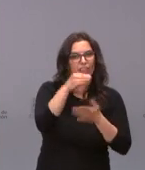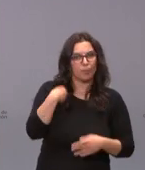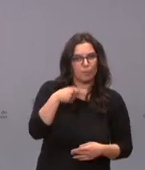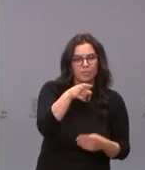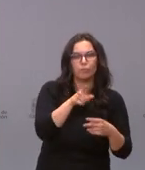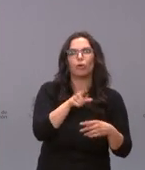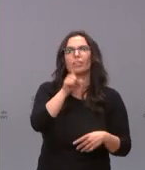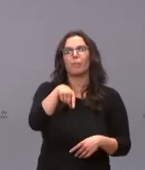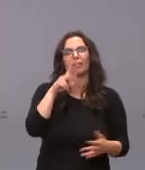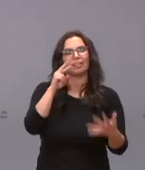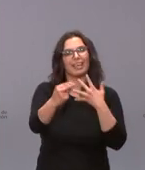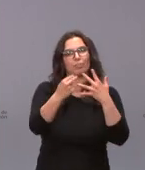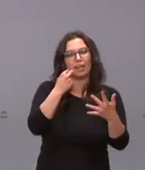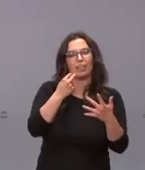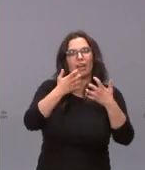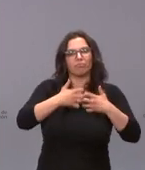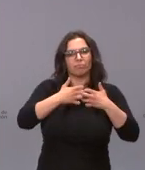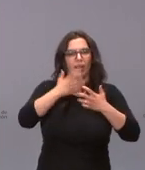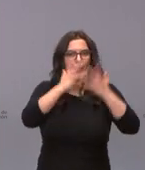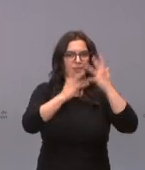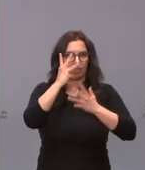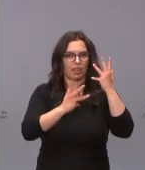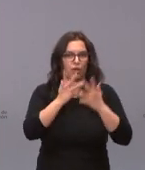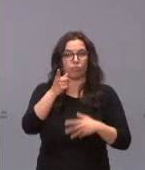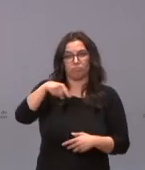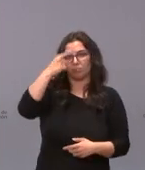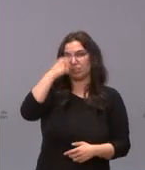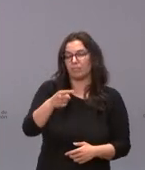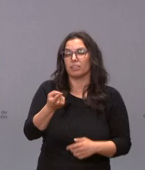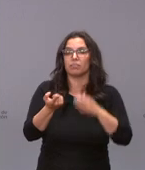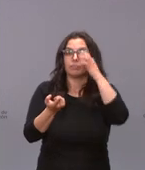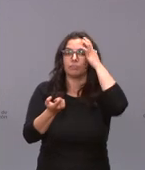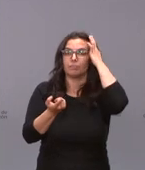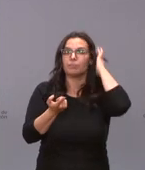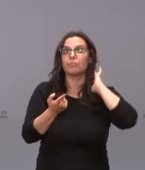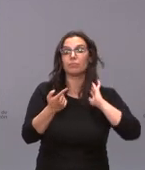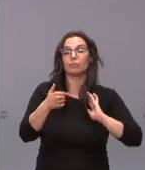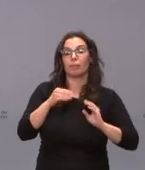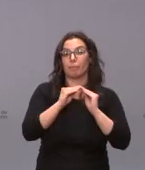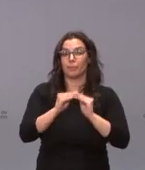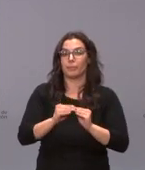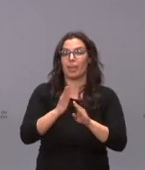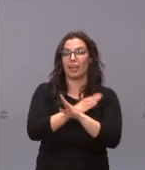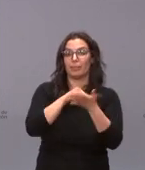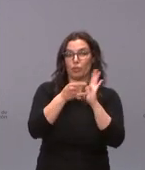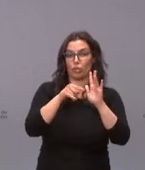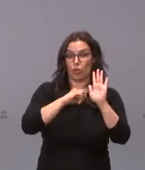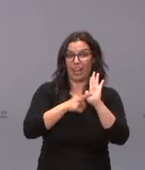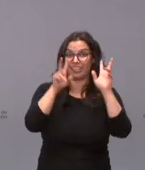y la transparencia en el funcionamiento administrativo. Saben que, en este caso, se está tramitando un anteproyecto de ley sobre esta cuestión.